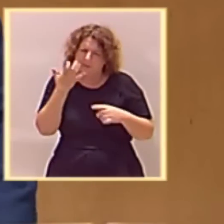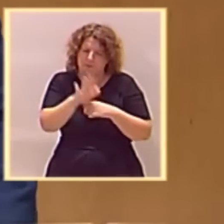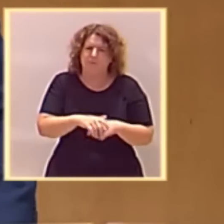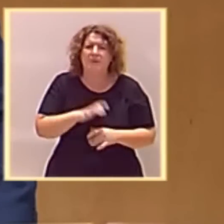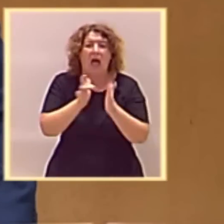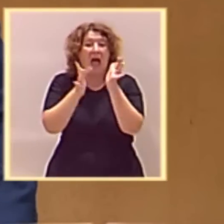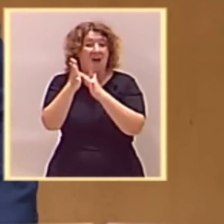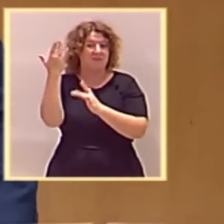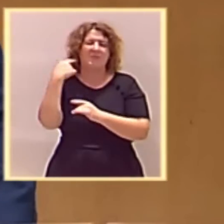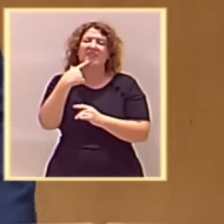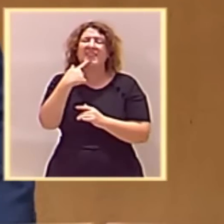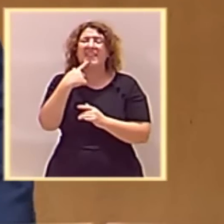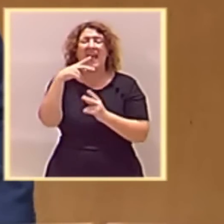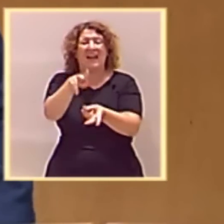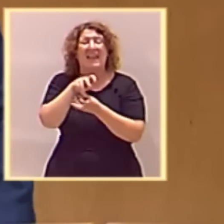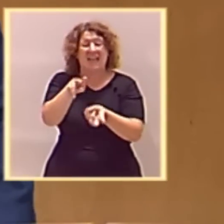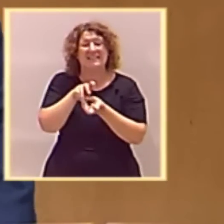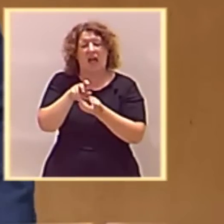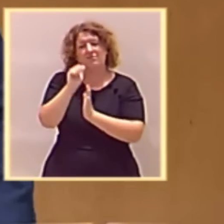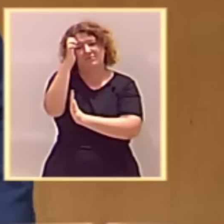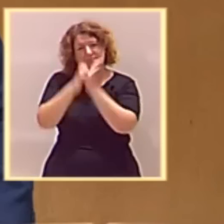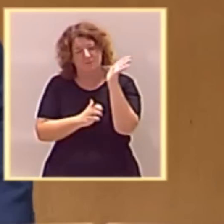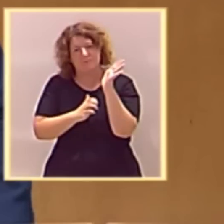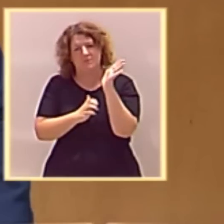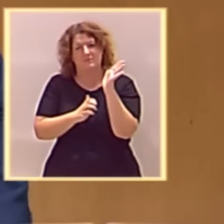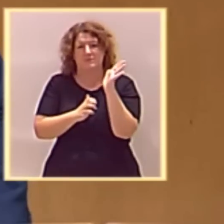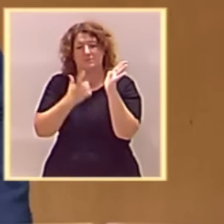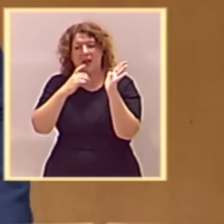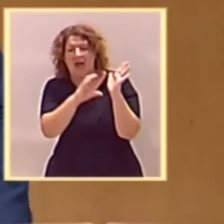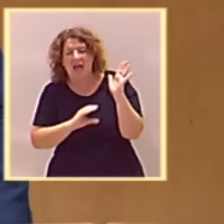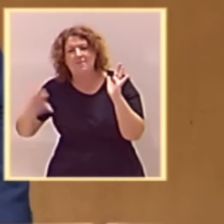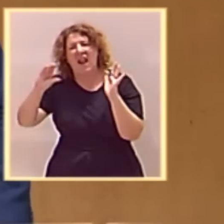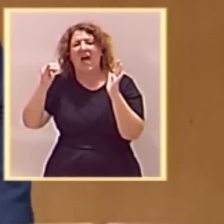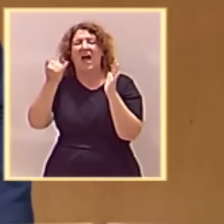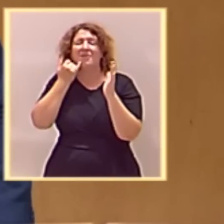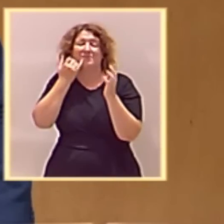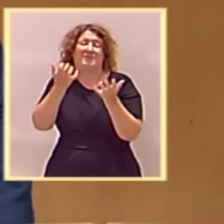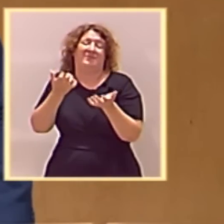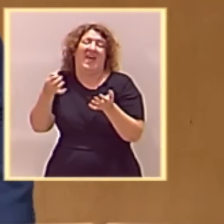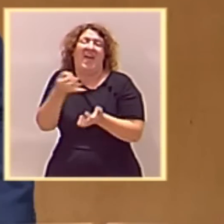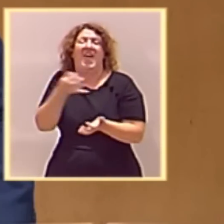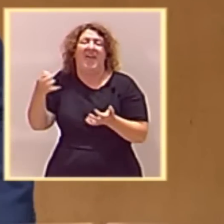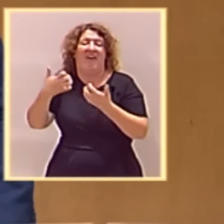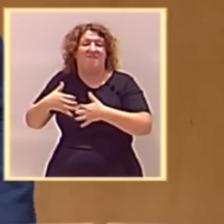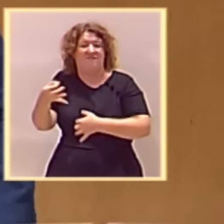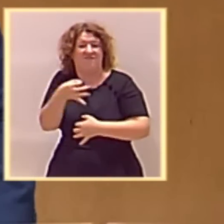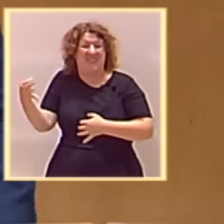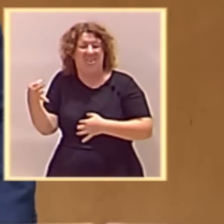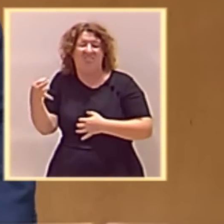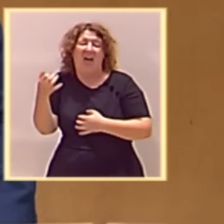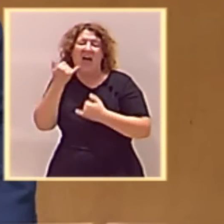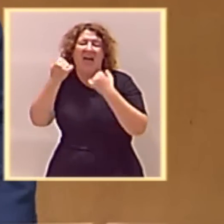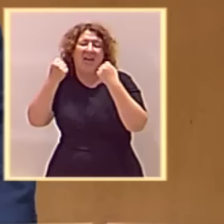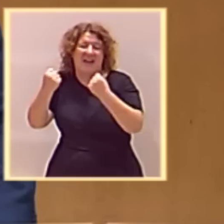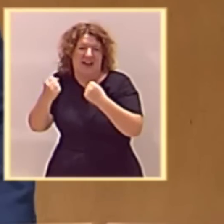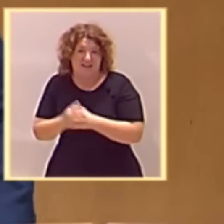Propuso crear una deducción en el impuesto de la renta a las personas físicas para inversiones en eficiencia energética. Una deducción que en realidad ya